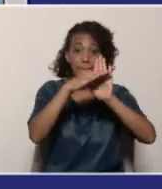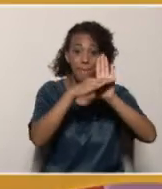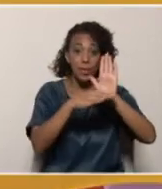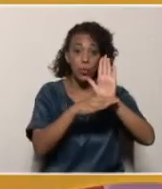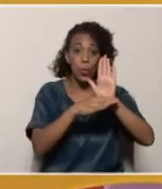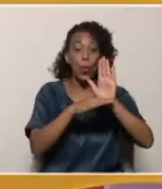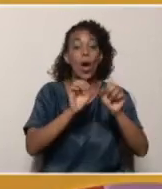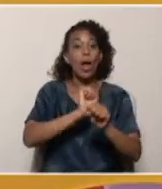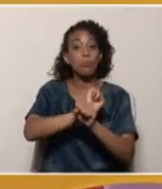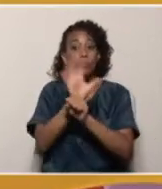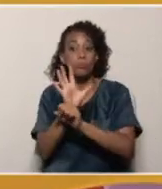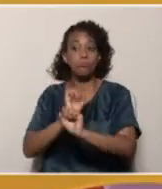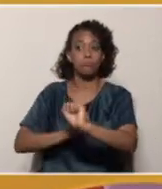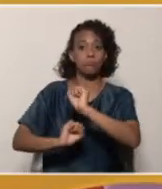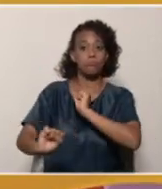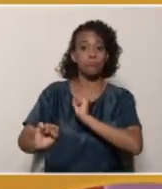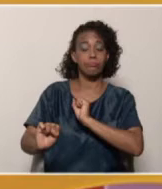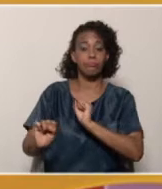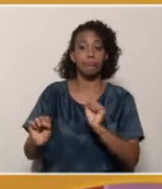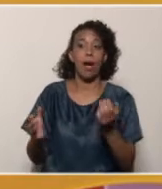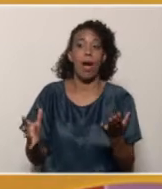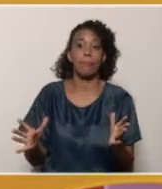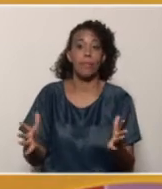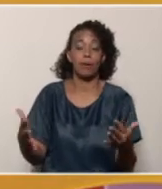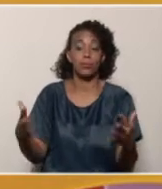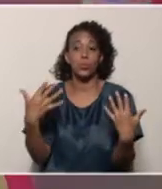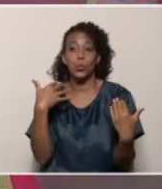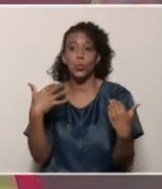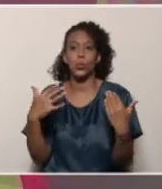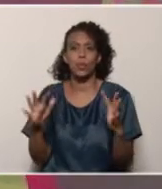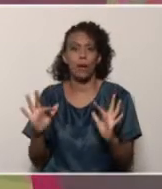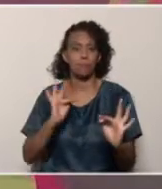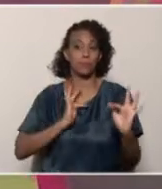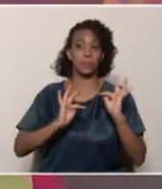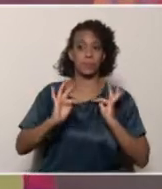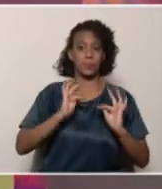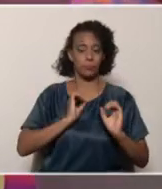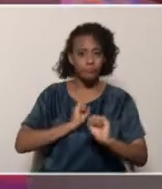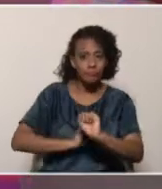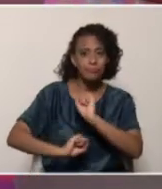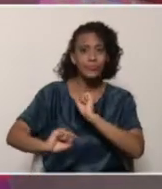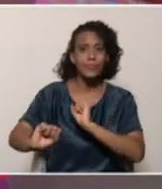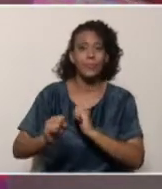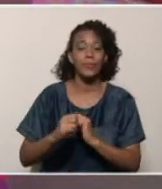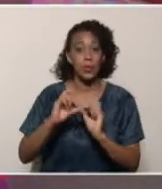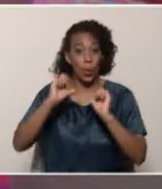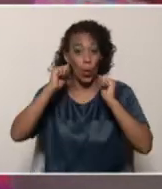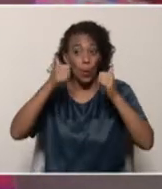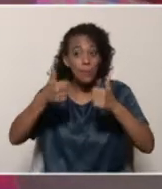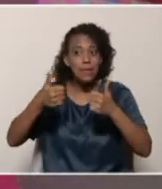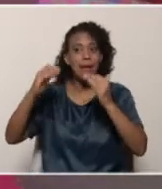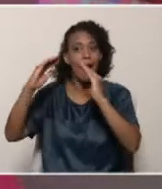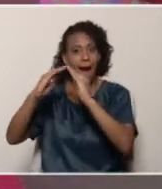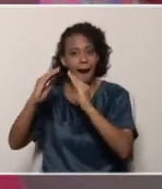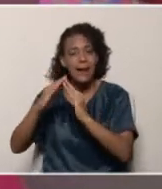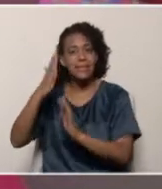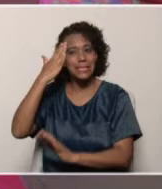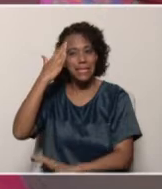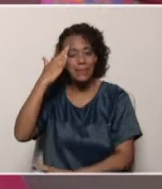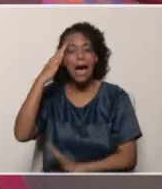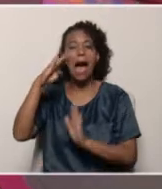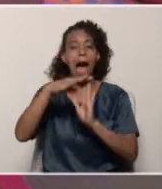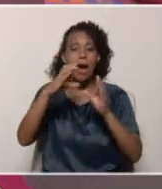de bioseguridad, que es lo más importante para protegernos entre todos. Recuérdense que todo empieza desde casa y